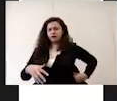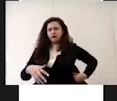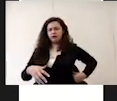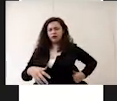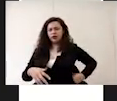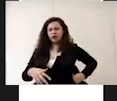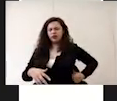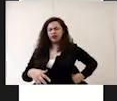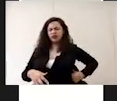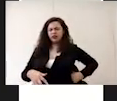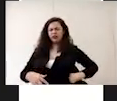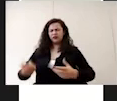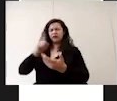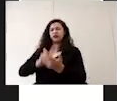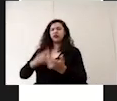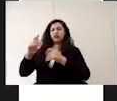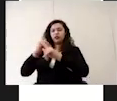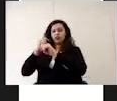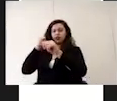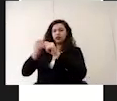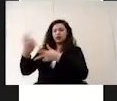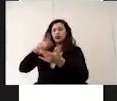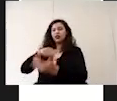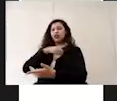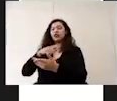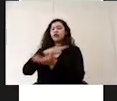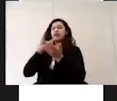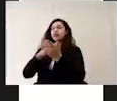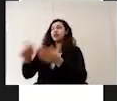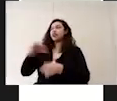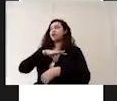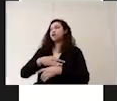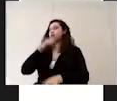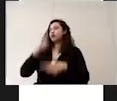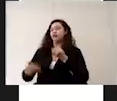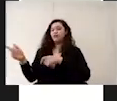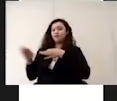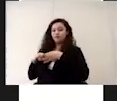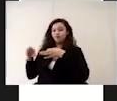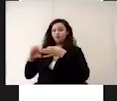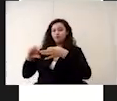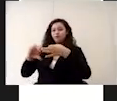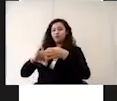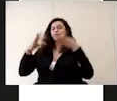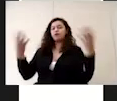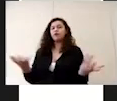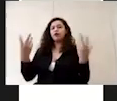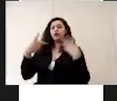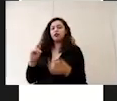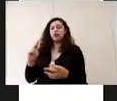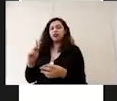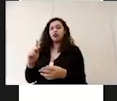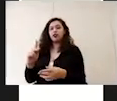transporte interno se debe realizar la limpieza y desinfección de manera continua y llevar una bitácora de